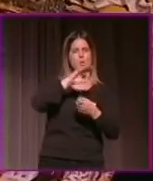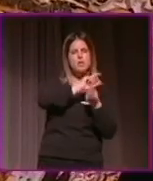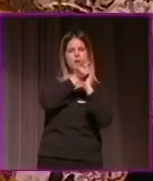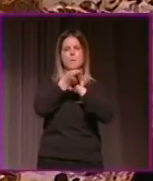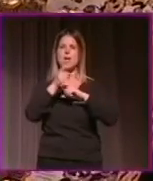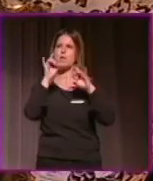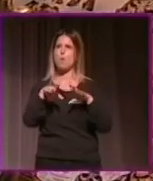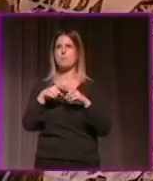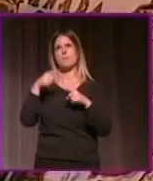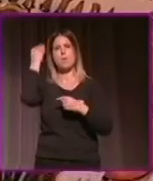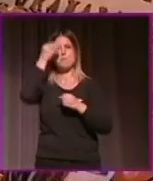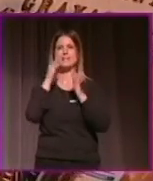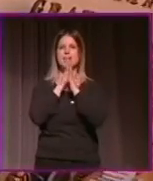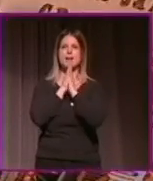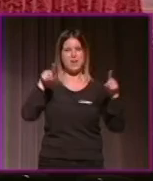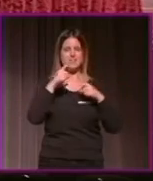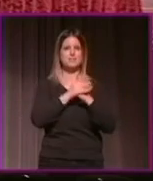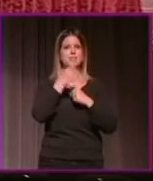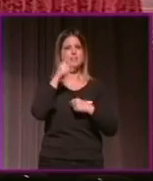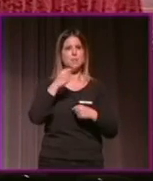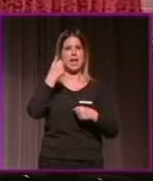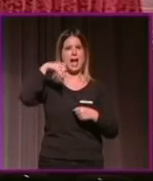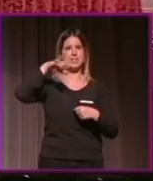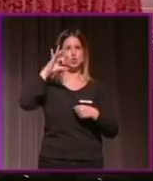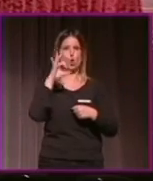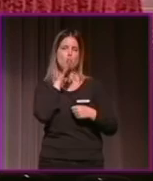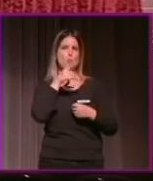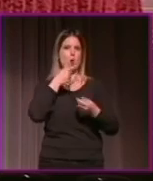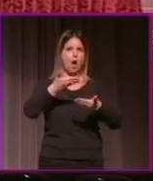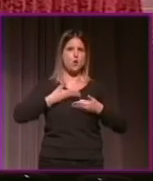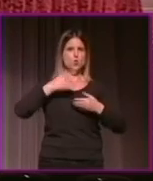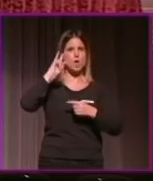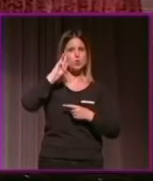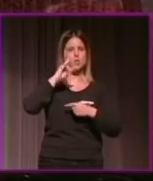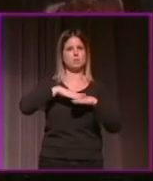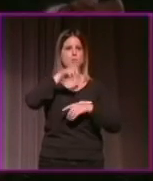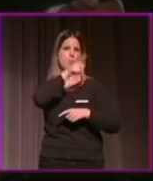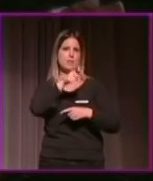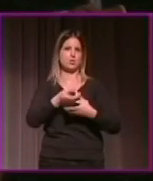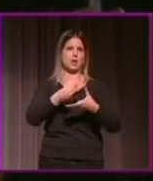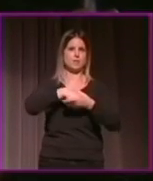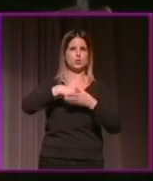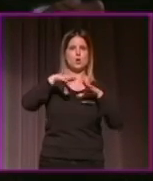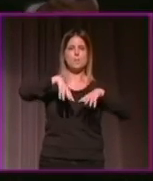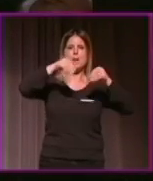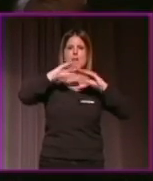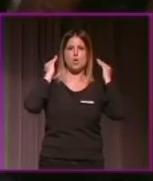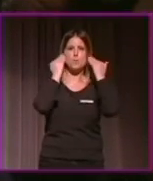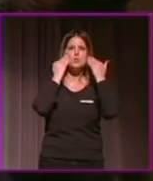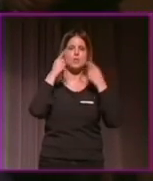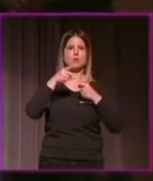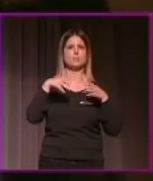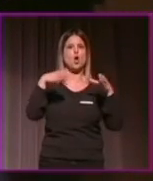rezo junto al señor del gran poder. El pregonero dedicó tiempo a destacar momentos de cada una de las 32